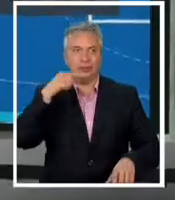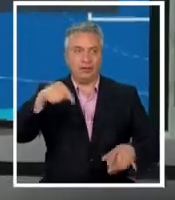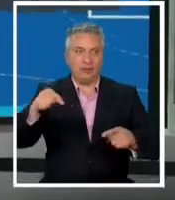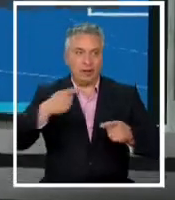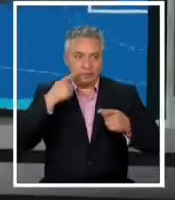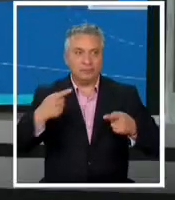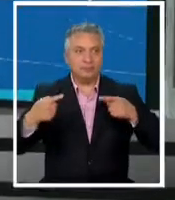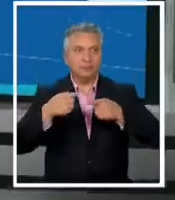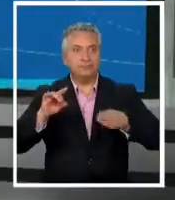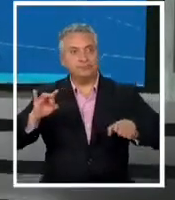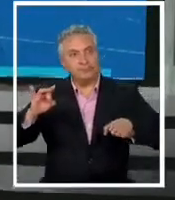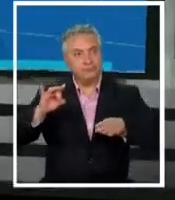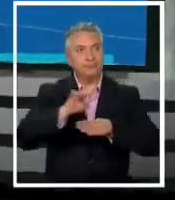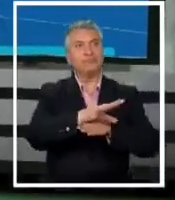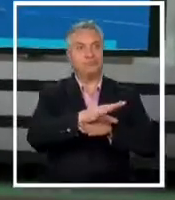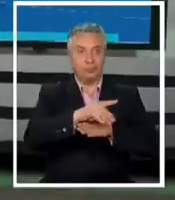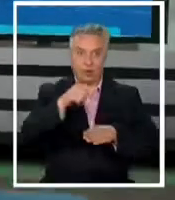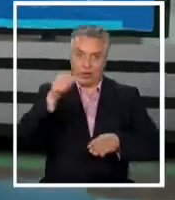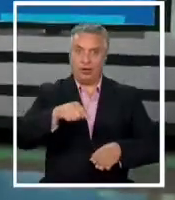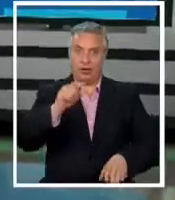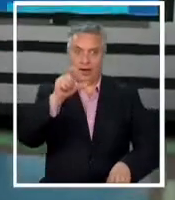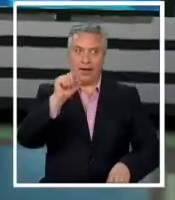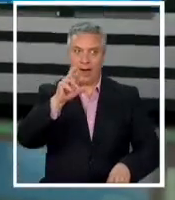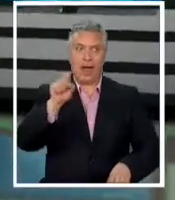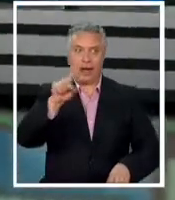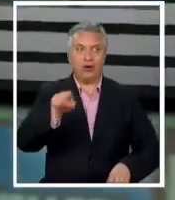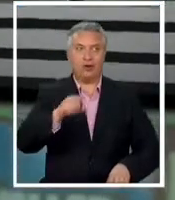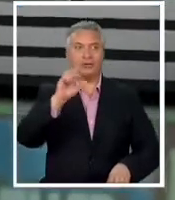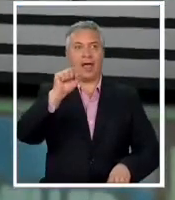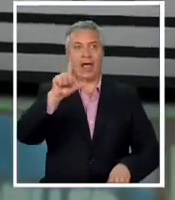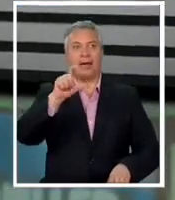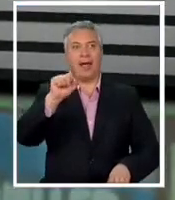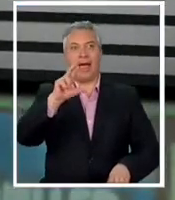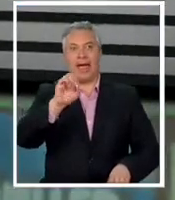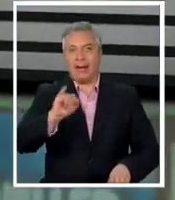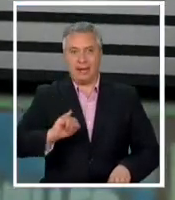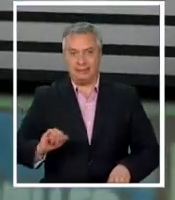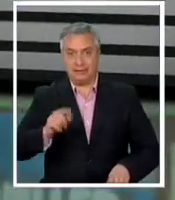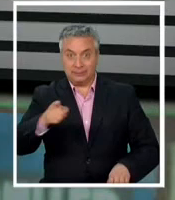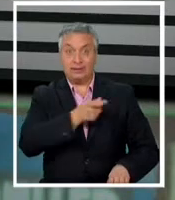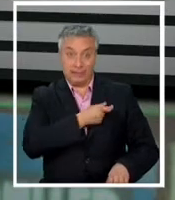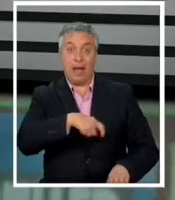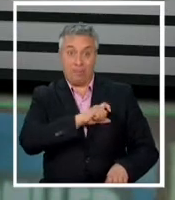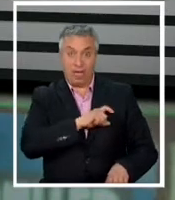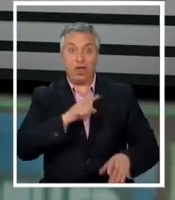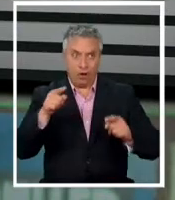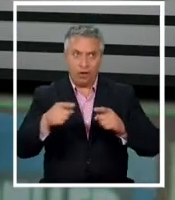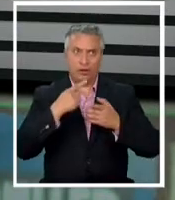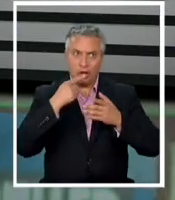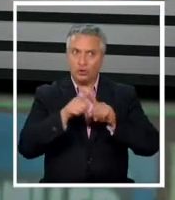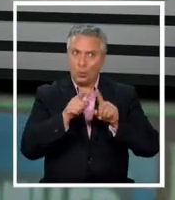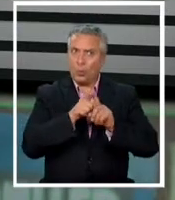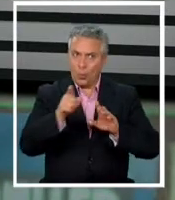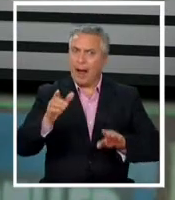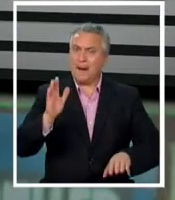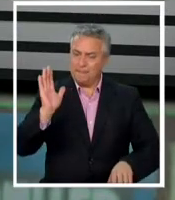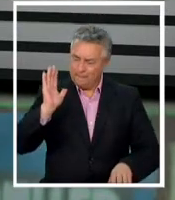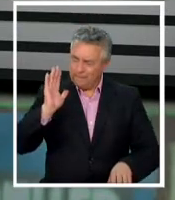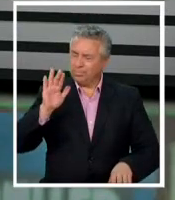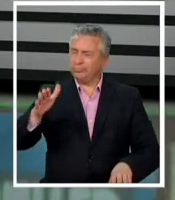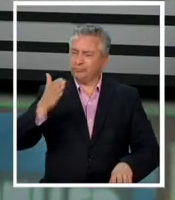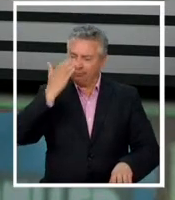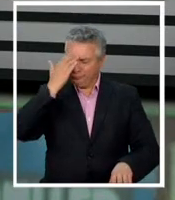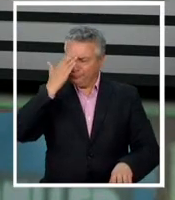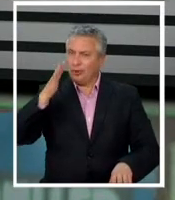que derrotó al sorprendente Carlos Alcaraz al español que sin duda que ha sido las promesas del